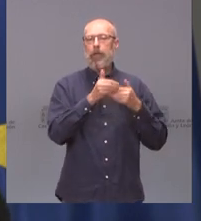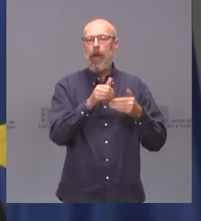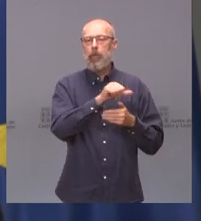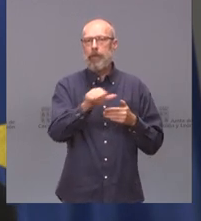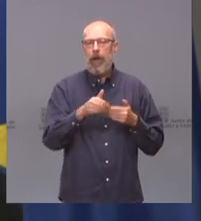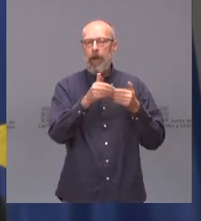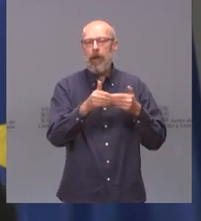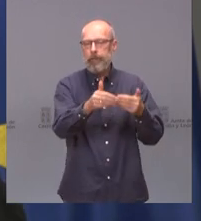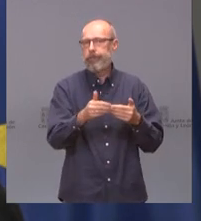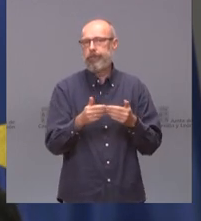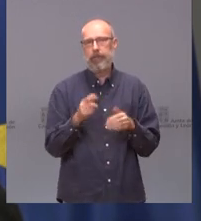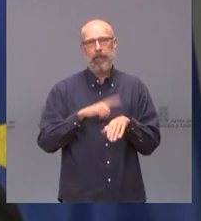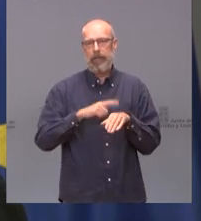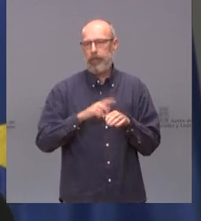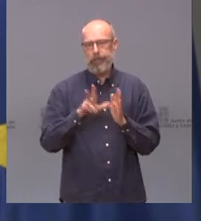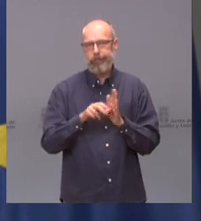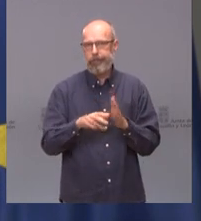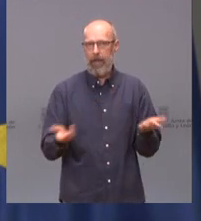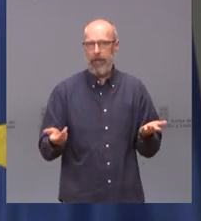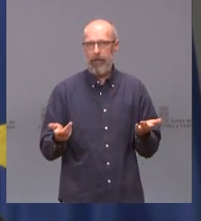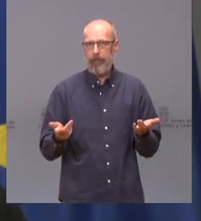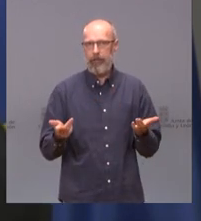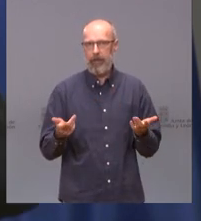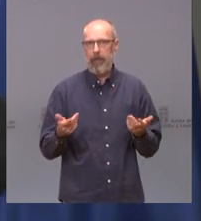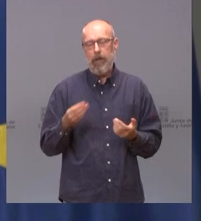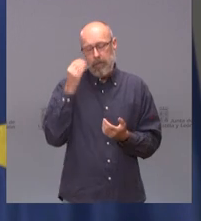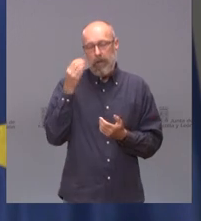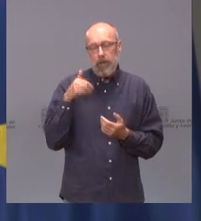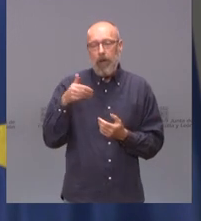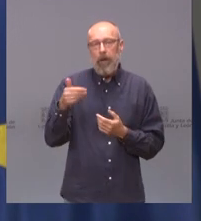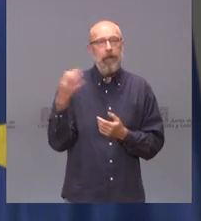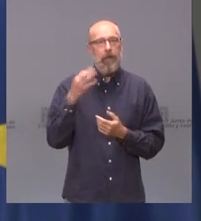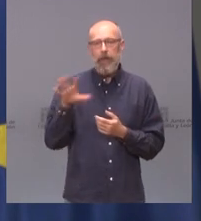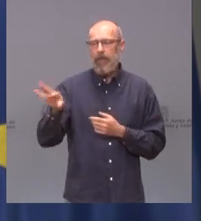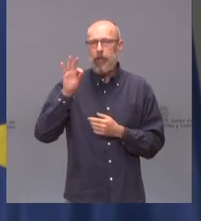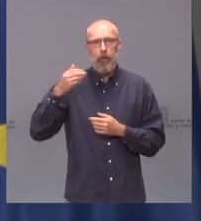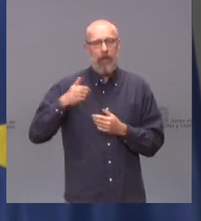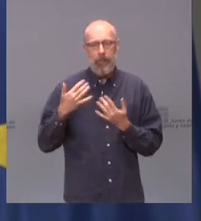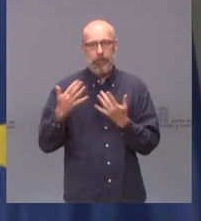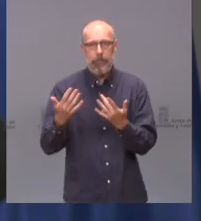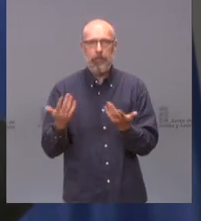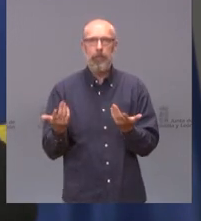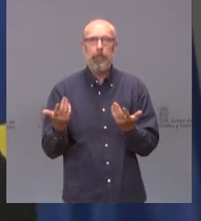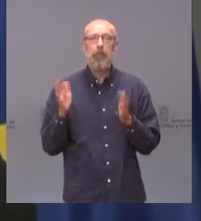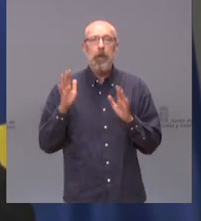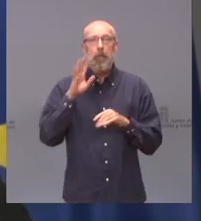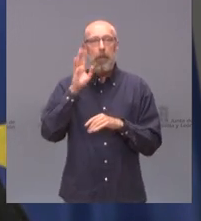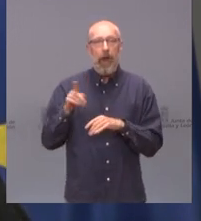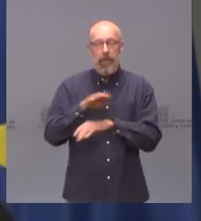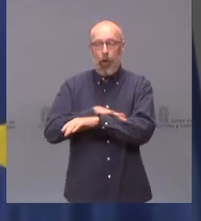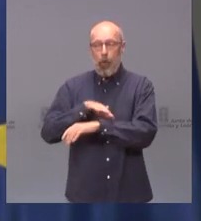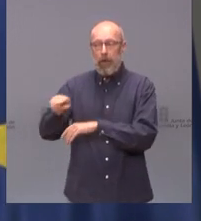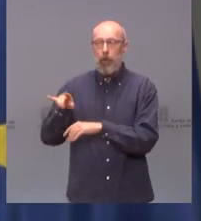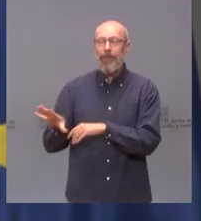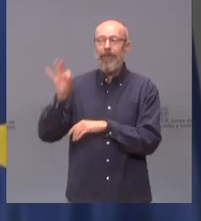seamos capaces de aprender a tomar decisiones, pero tomar decisiones no parece la especialidad de este gobierno.